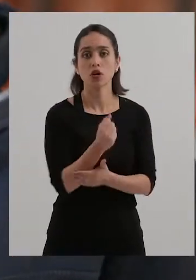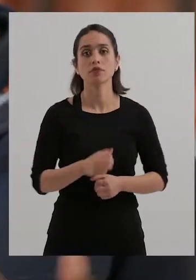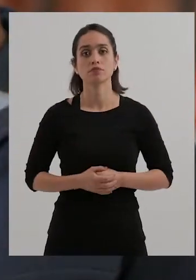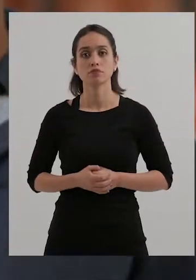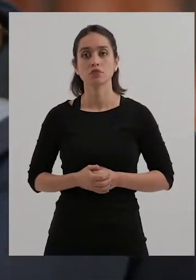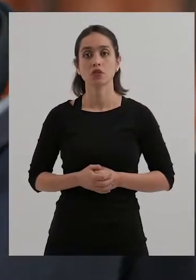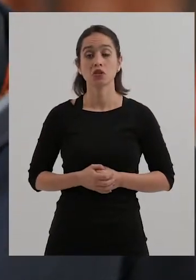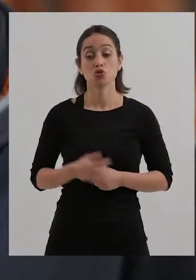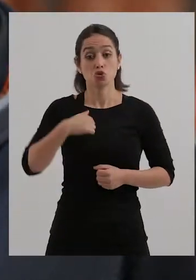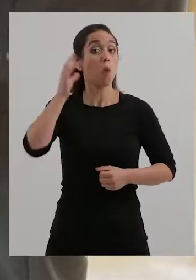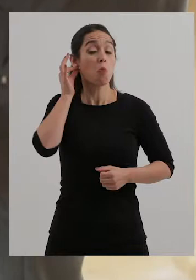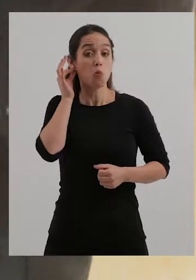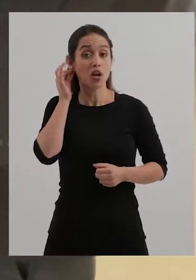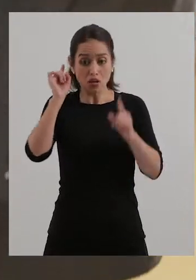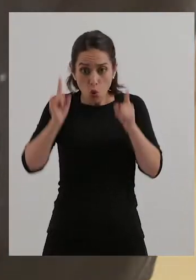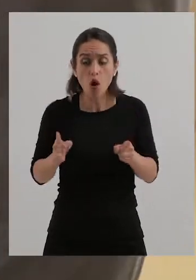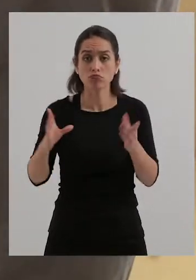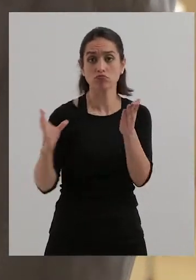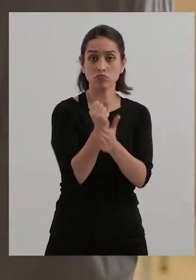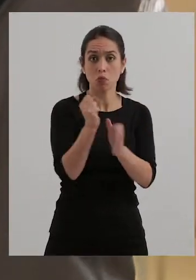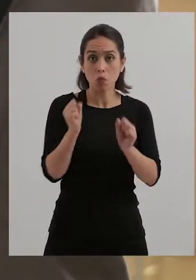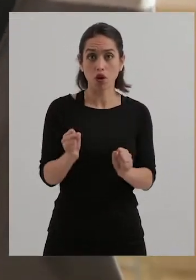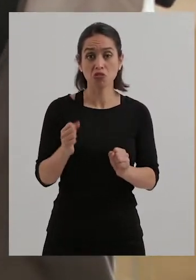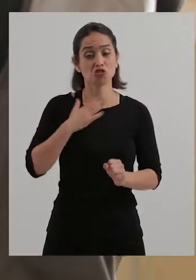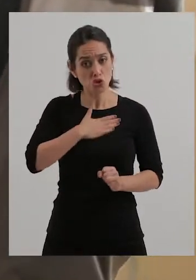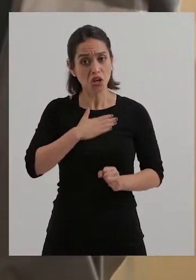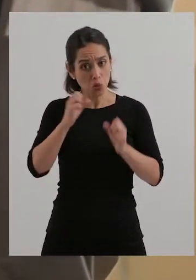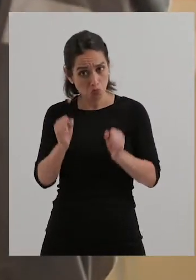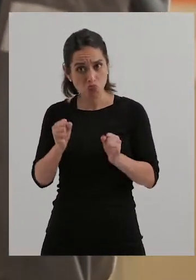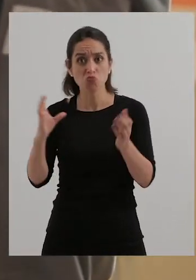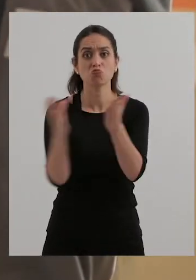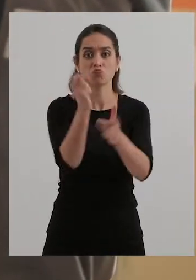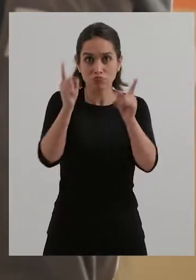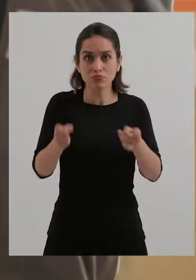Que aunque sea mujer, yo puedo. Con querer hacerlo, yo puedo lograrlo.